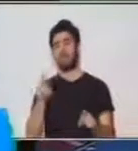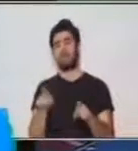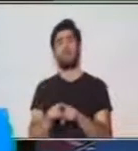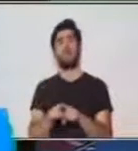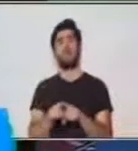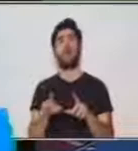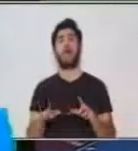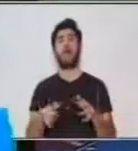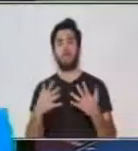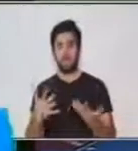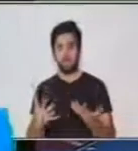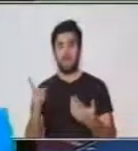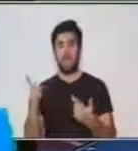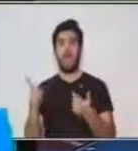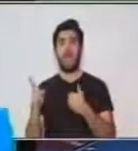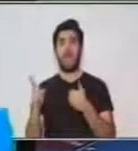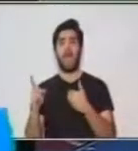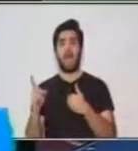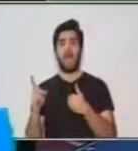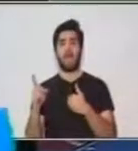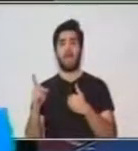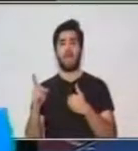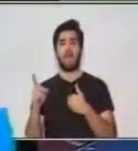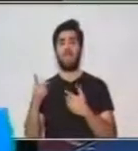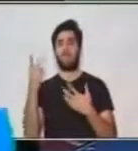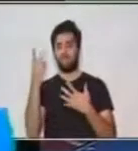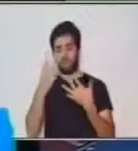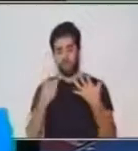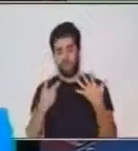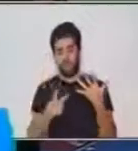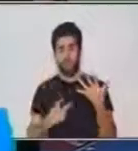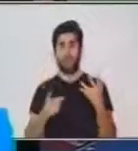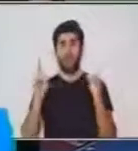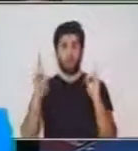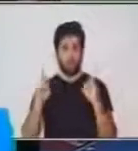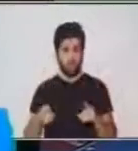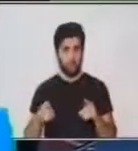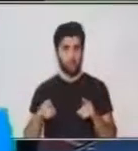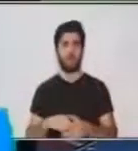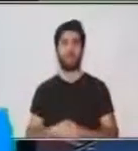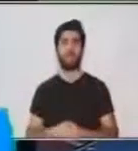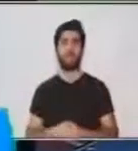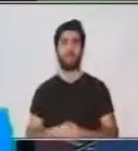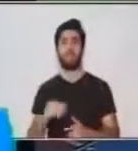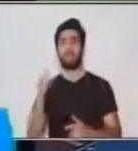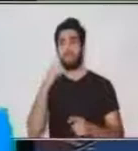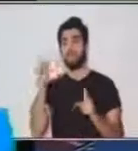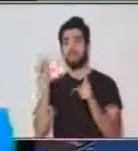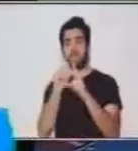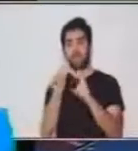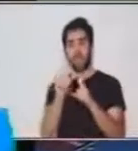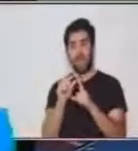en el registro formal tiene que existir una riqueza de vocabulario. Las palabras son más elaboradas,